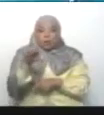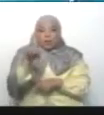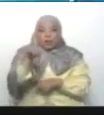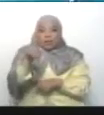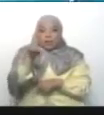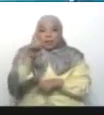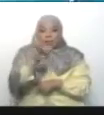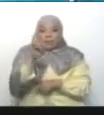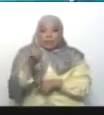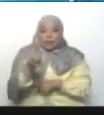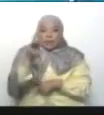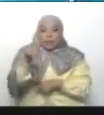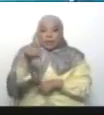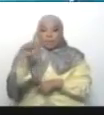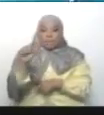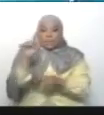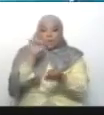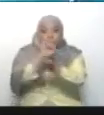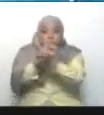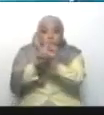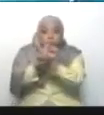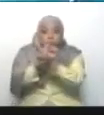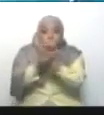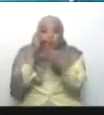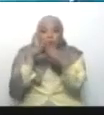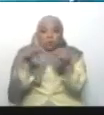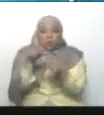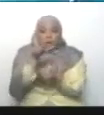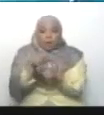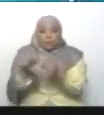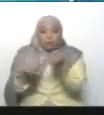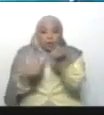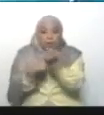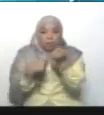Pum, lo capturamos. Capturamos a todos sus cómplices.